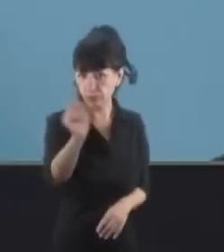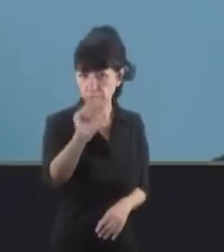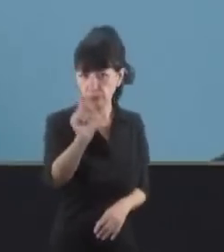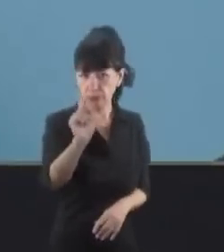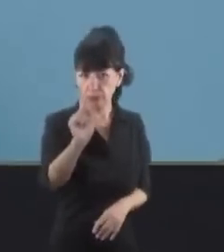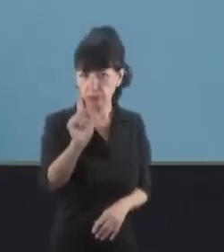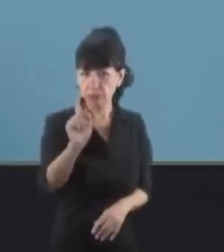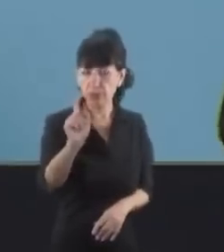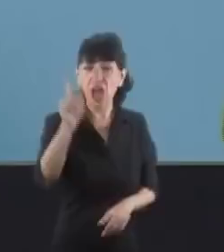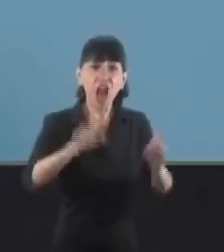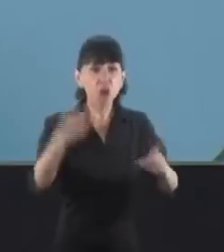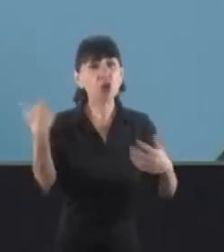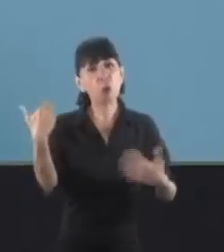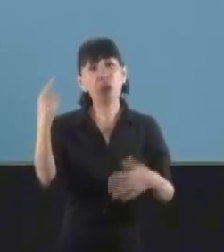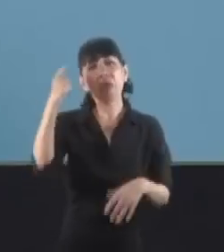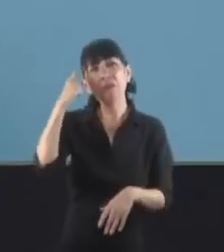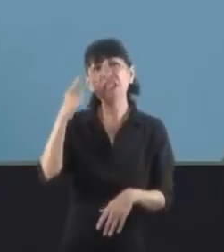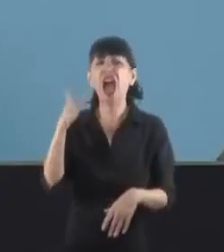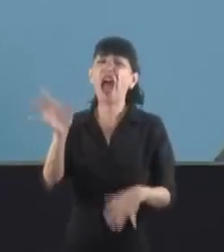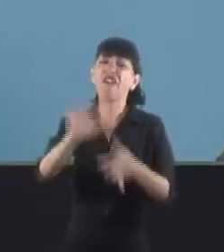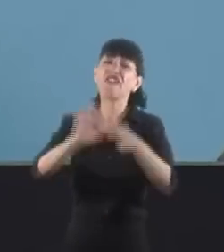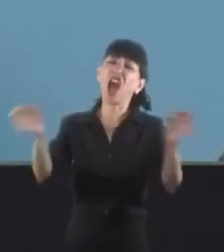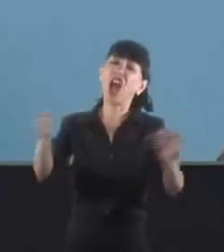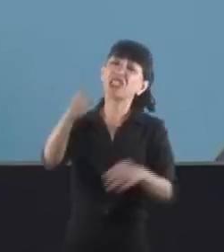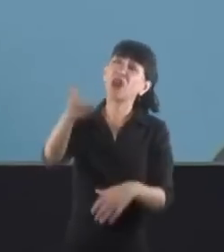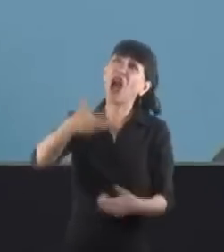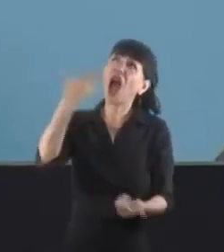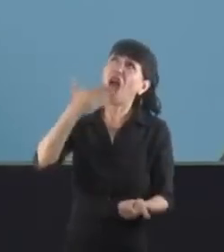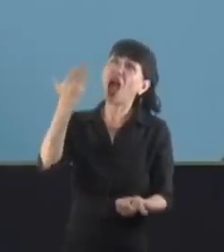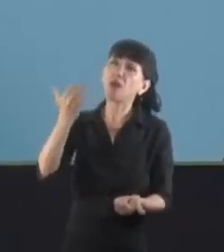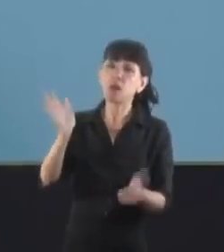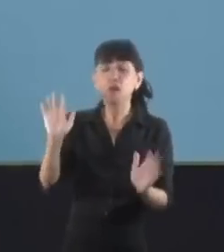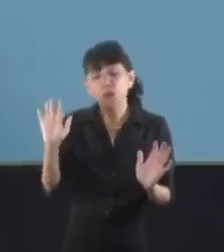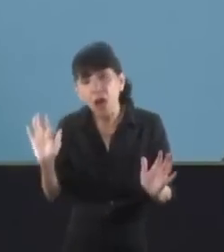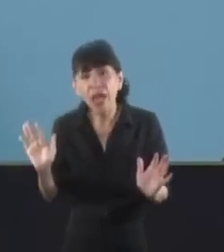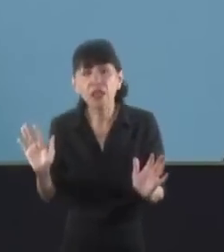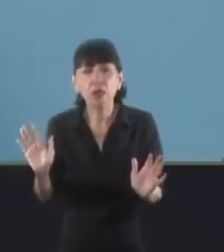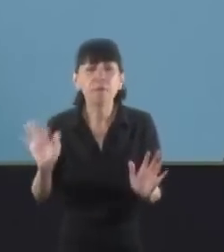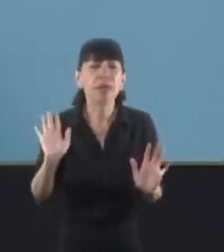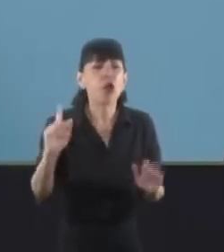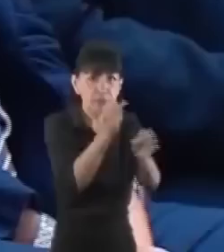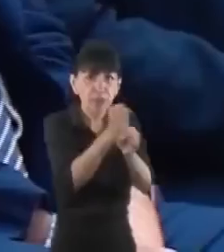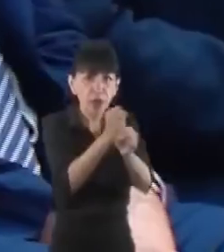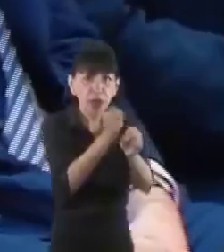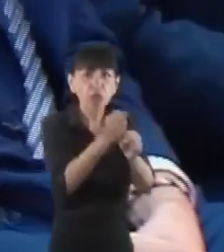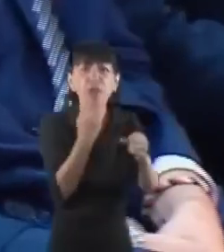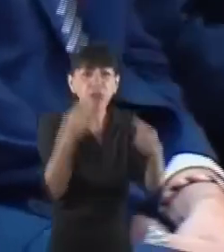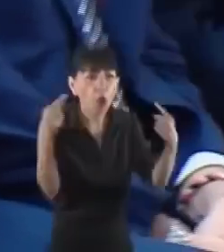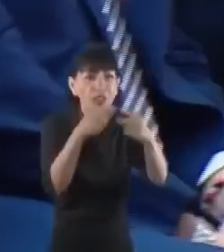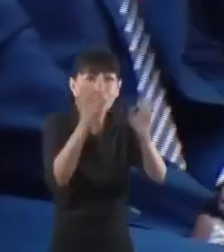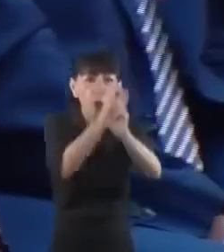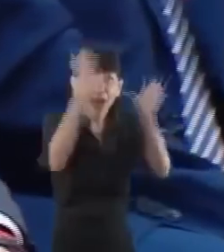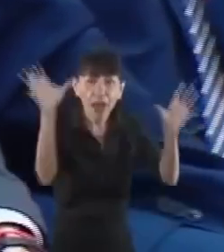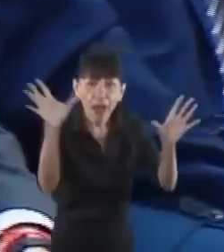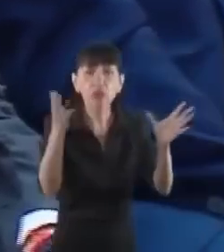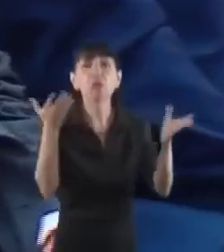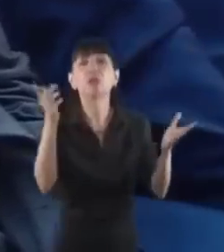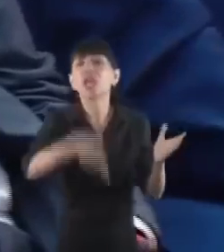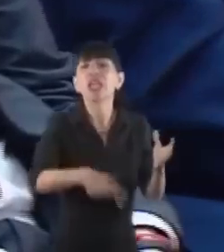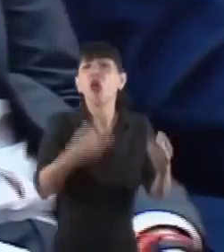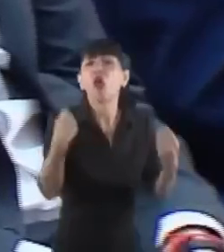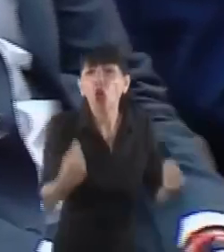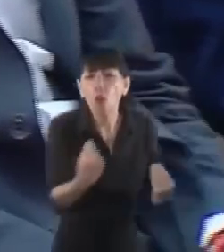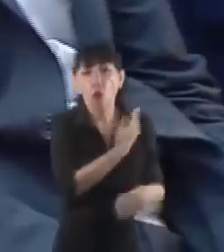Porque sí, esta extraordinaria noticia es que se hace oficial la eliminación del trámite de fe de vida, pero abre